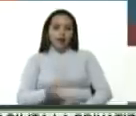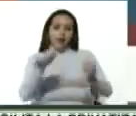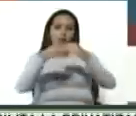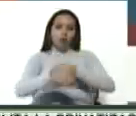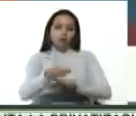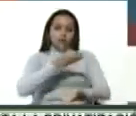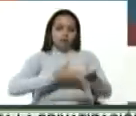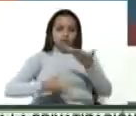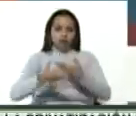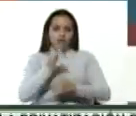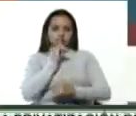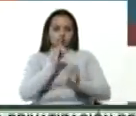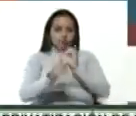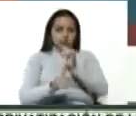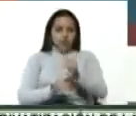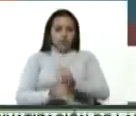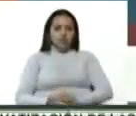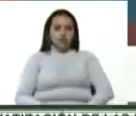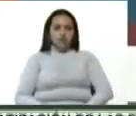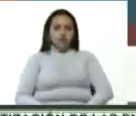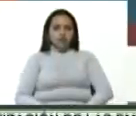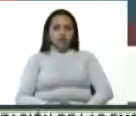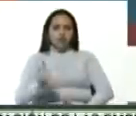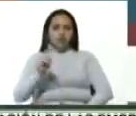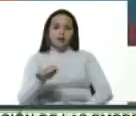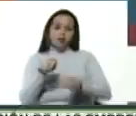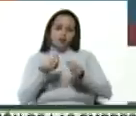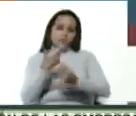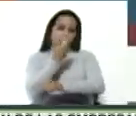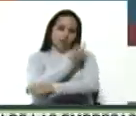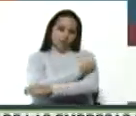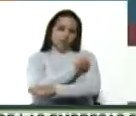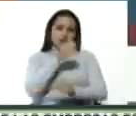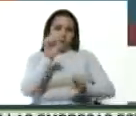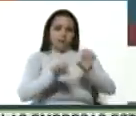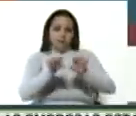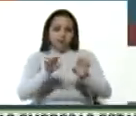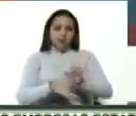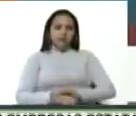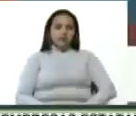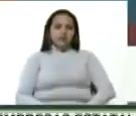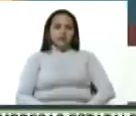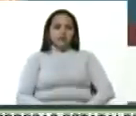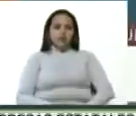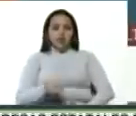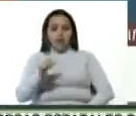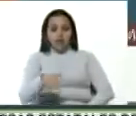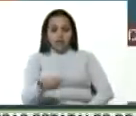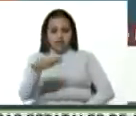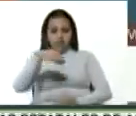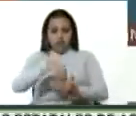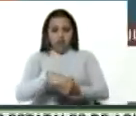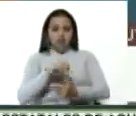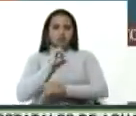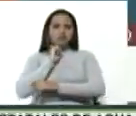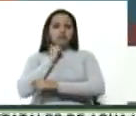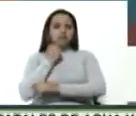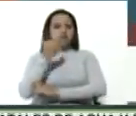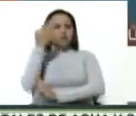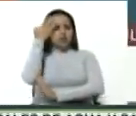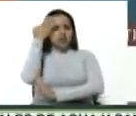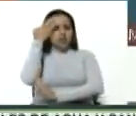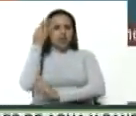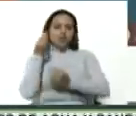en intercambiar información, las vacunas que están en prueba aquí en la Federación de Rusia, saber